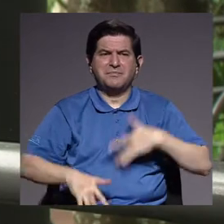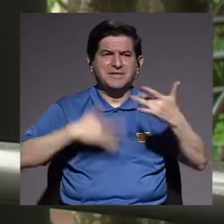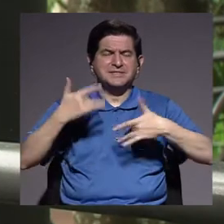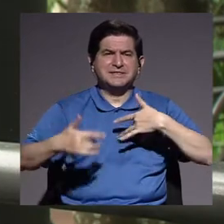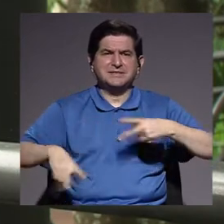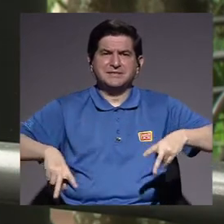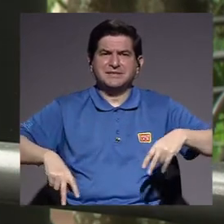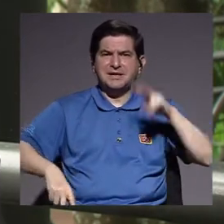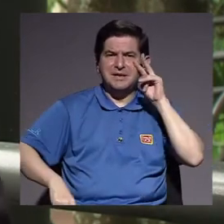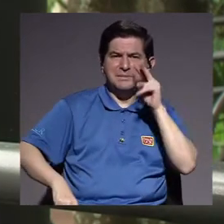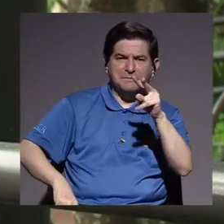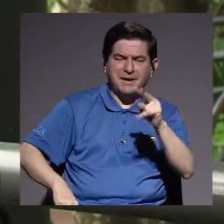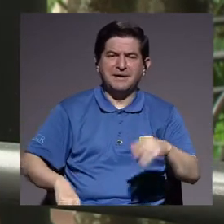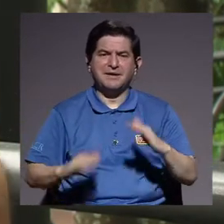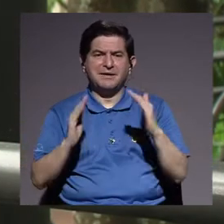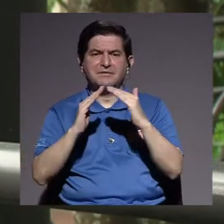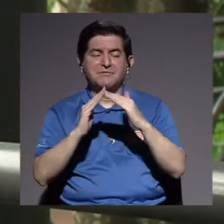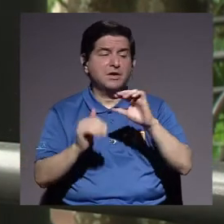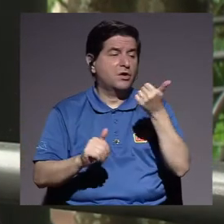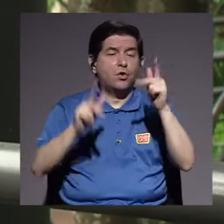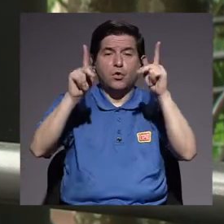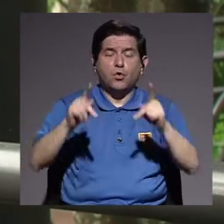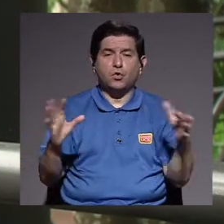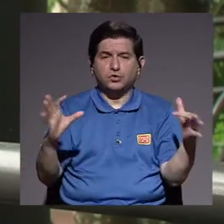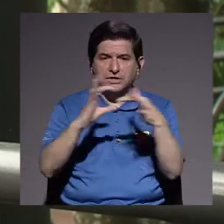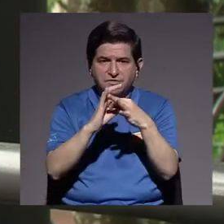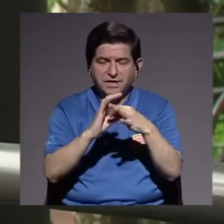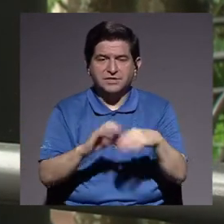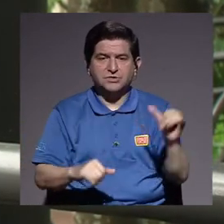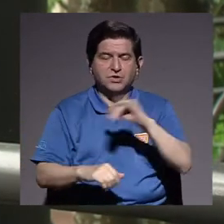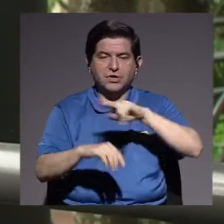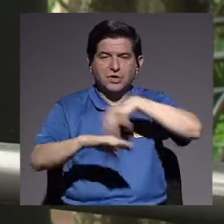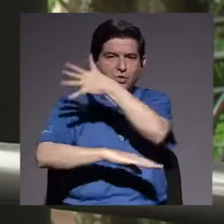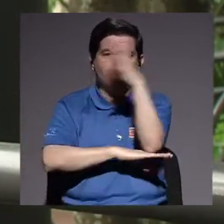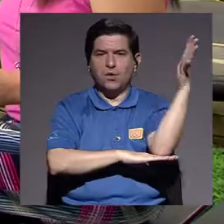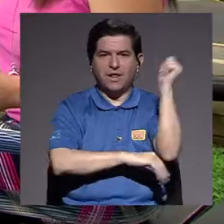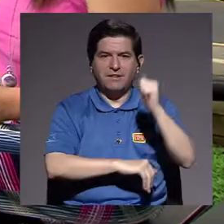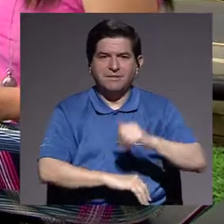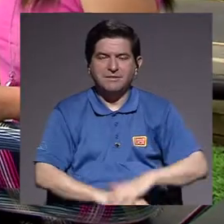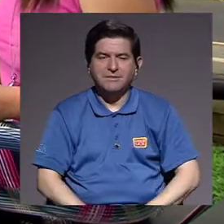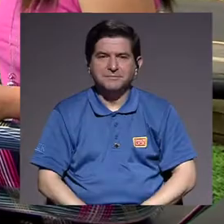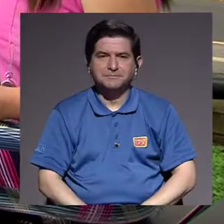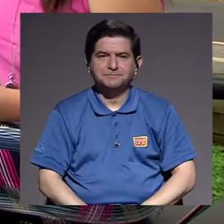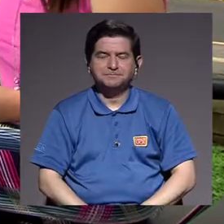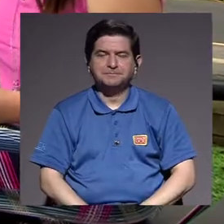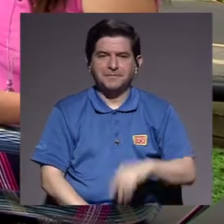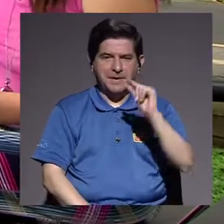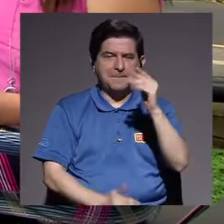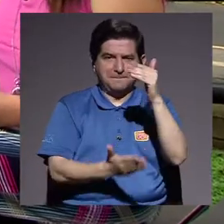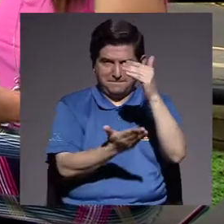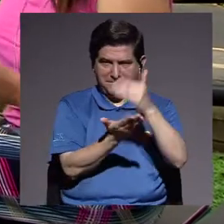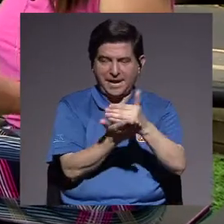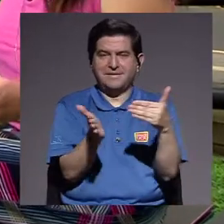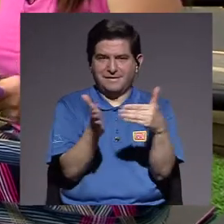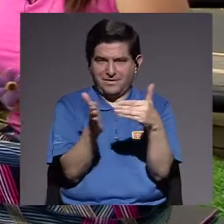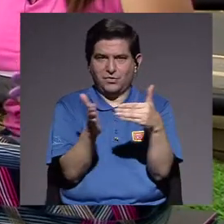y vivir y relacionarnos con las otras personas y con el medio ambiente, con la naturaleza. Vamos a hacer una pequeña pausa nuevamente en esta